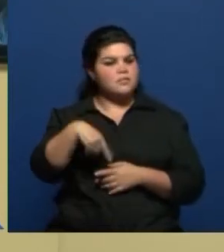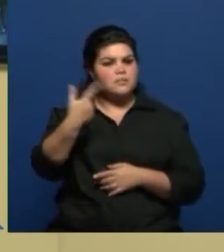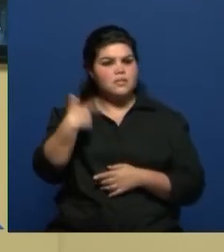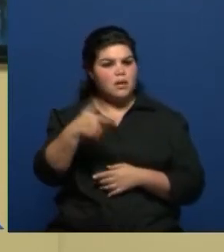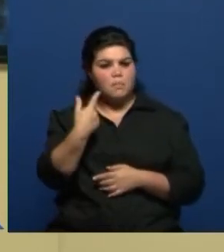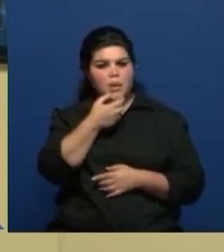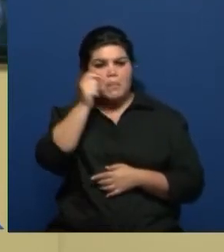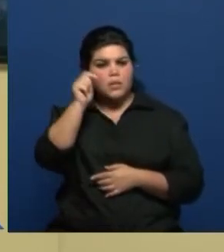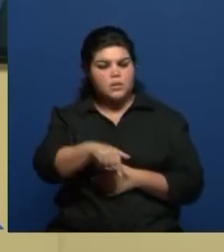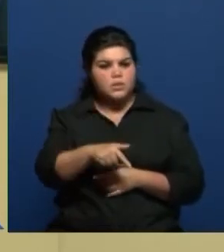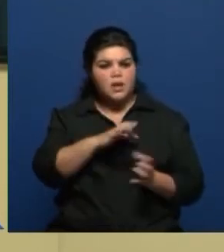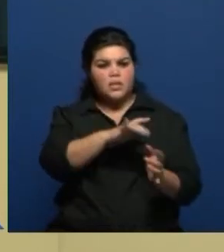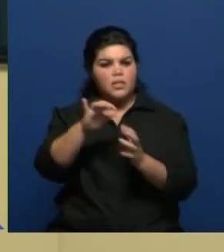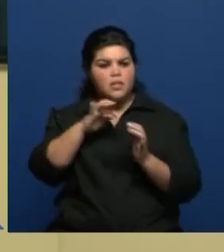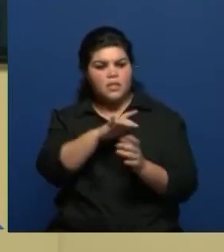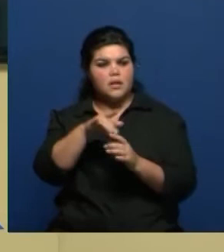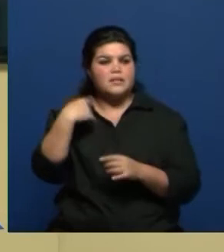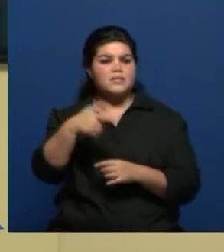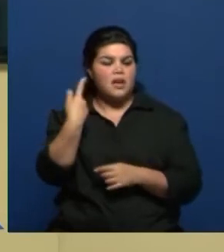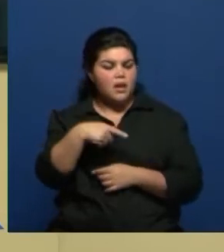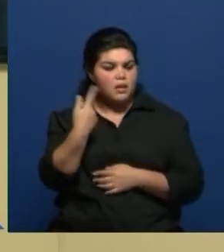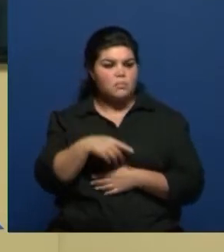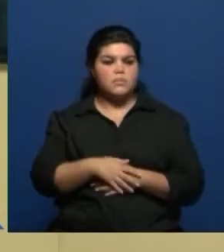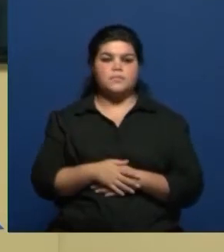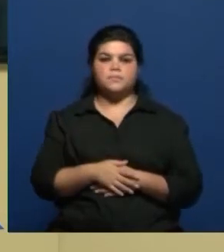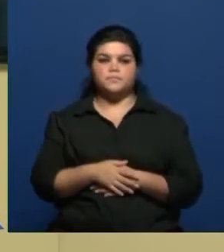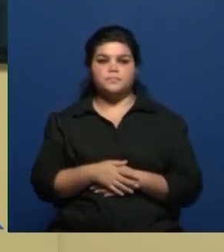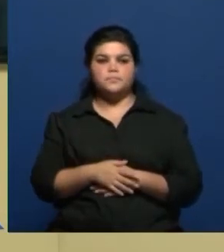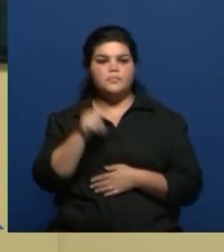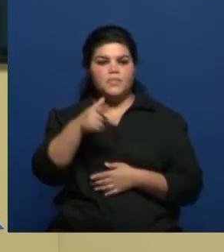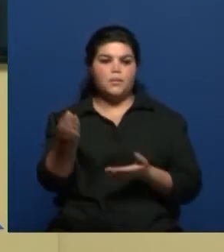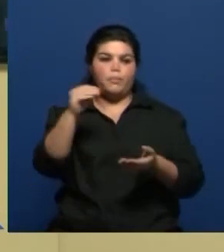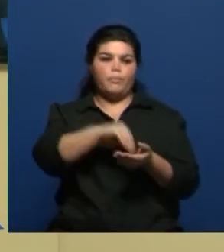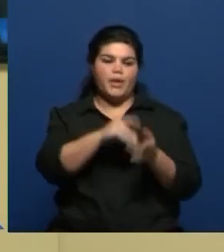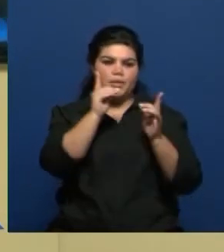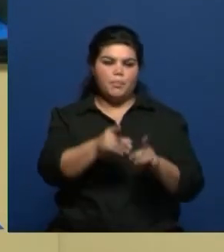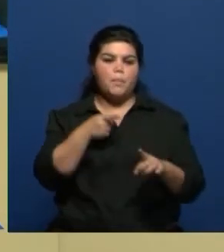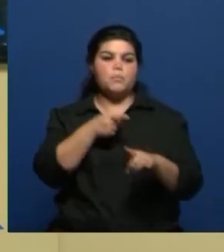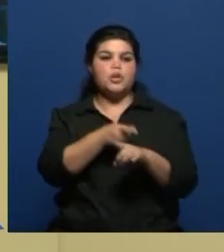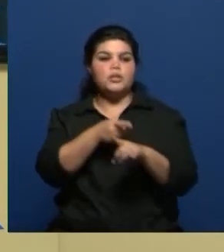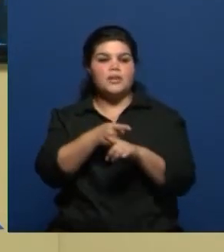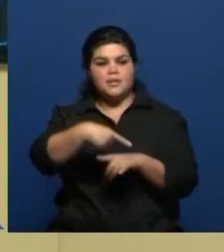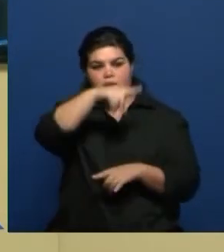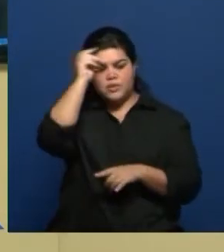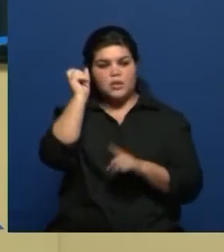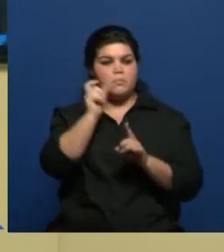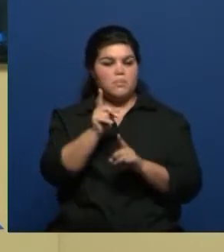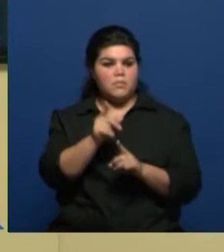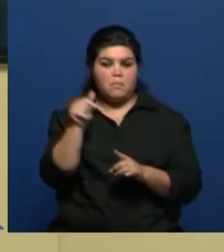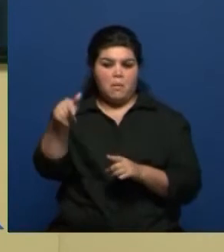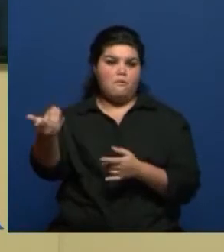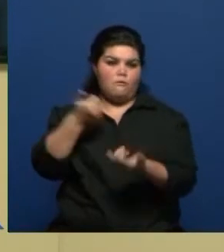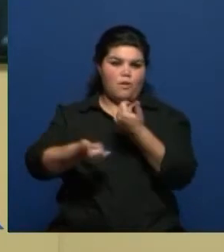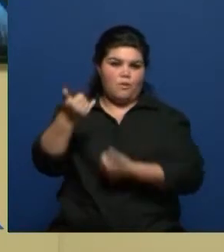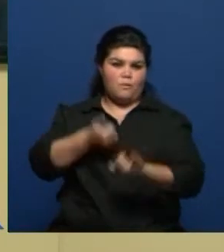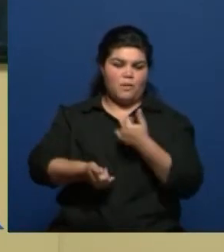en debate sobre este tema, teniendo en cuenta también sumándose algunas protestas a nivel nacional, como la que planteabas y me